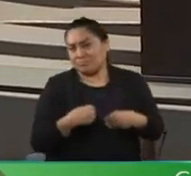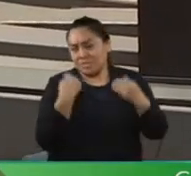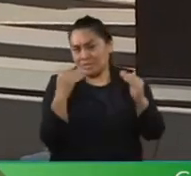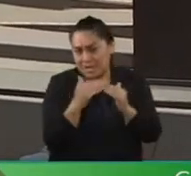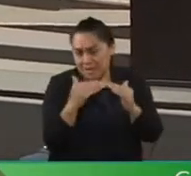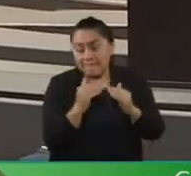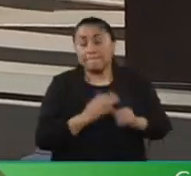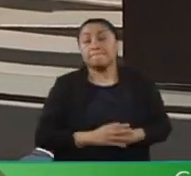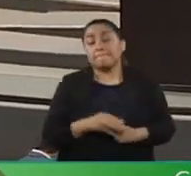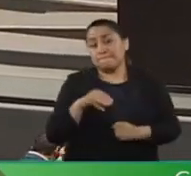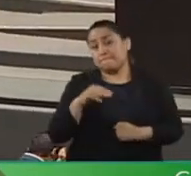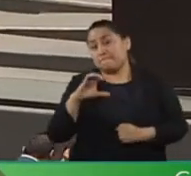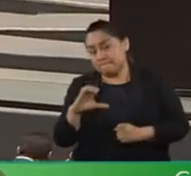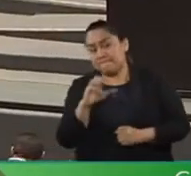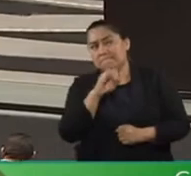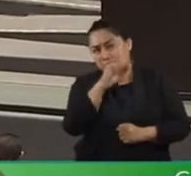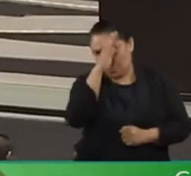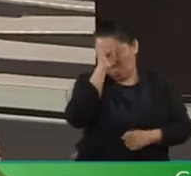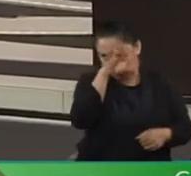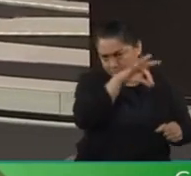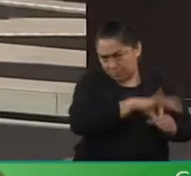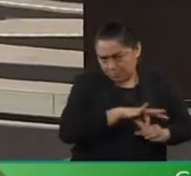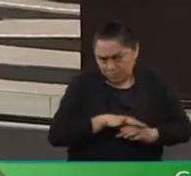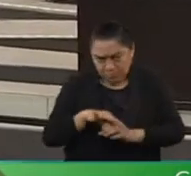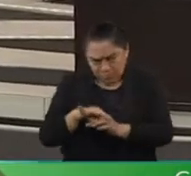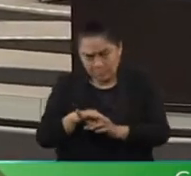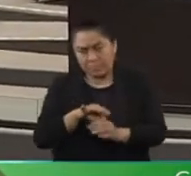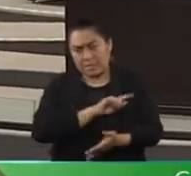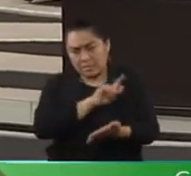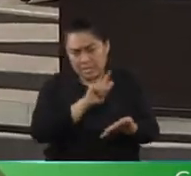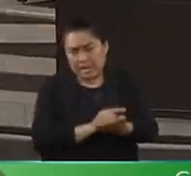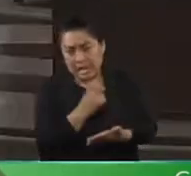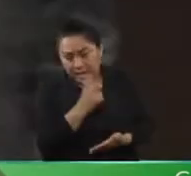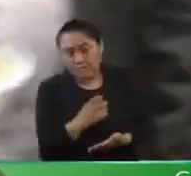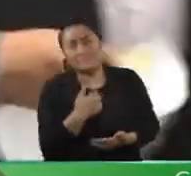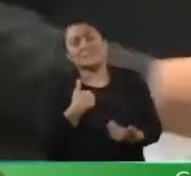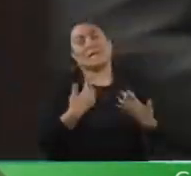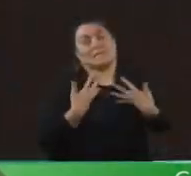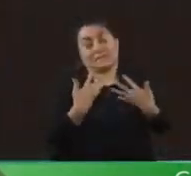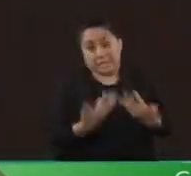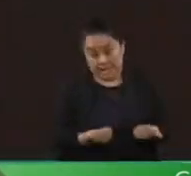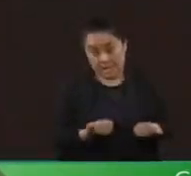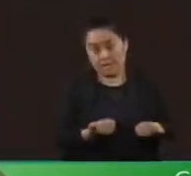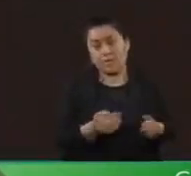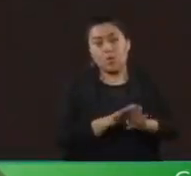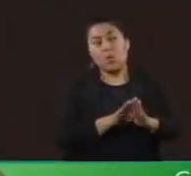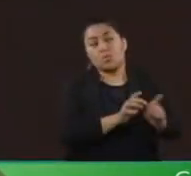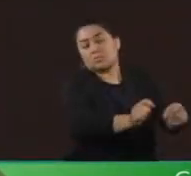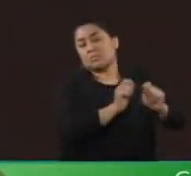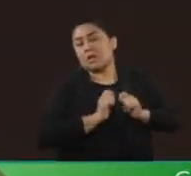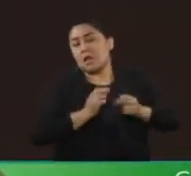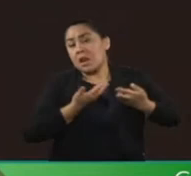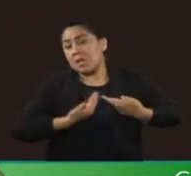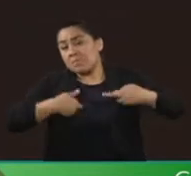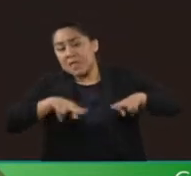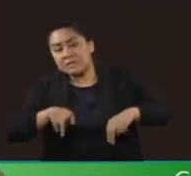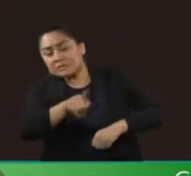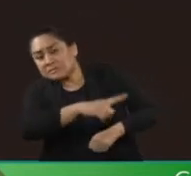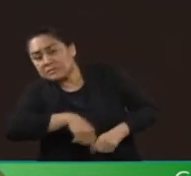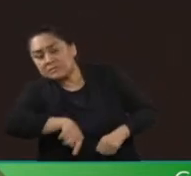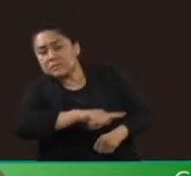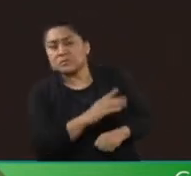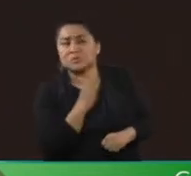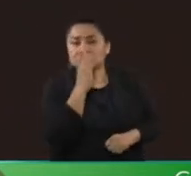naranja votará a favor de esta reforma, porque hoy tenemos claro que nos toca representar a quienes no tienen condiciones para